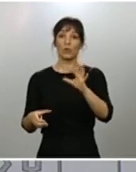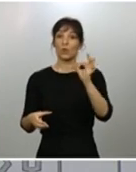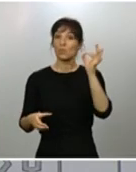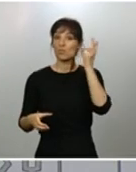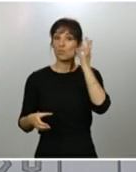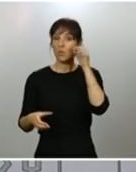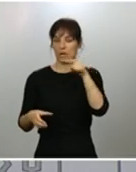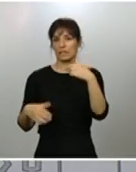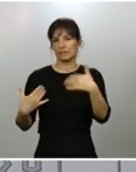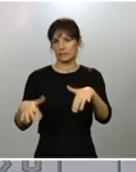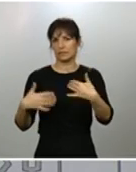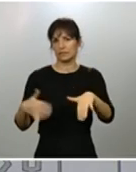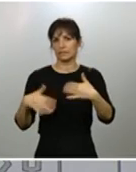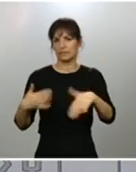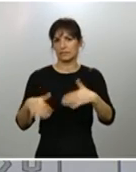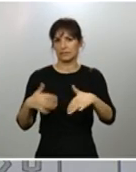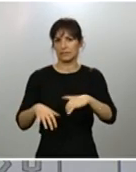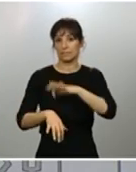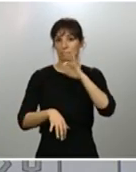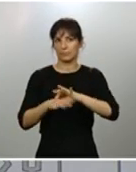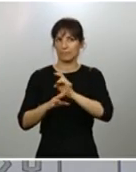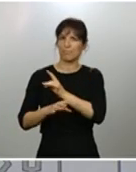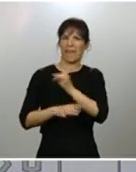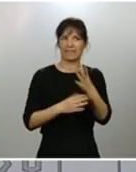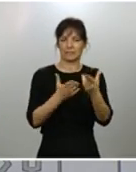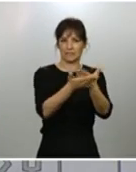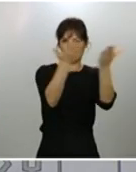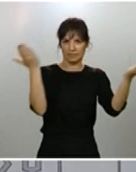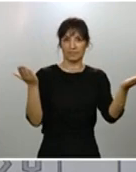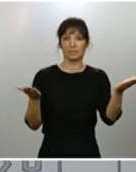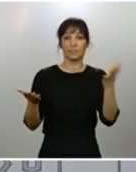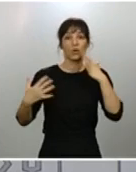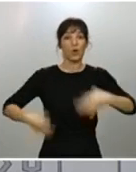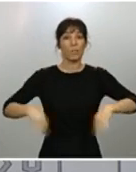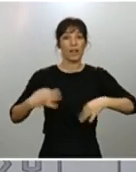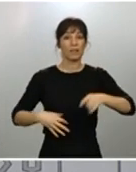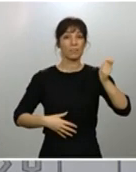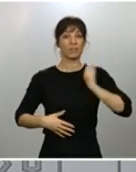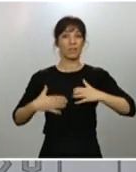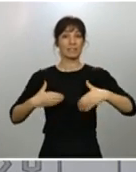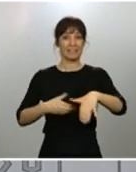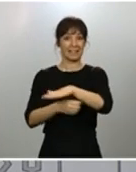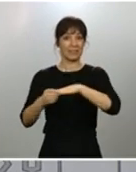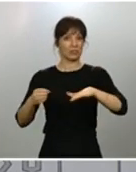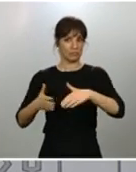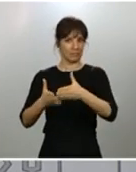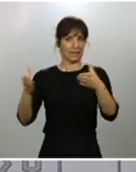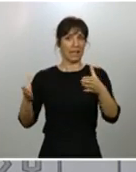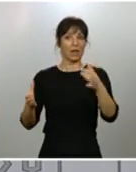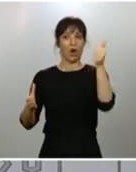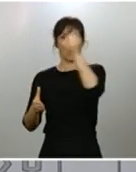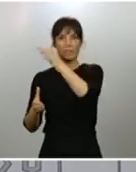la población general, lo cual es también normal porque entre los profesionales sanitarios hay un porcentaje mucho más alto de mujeres